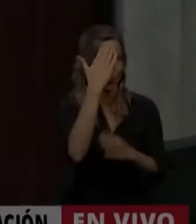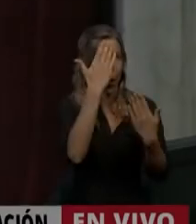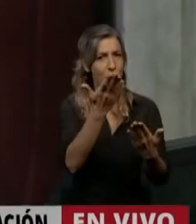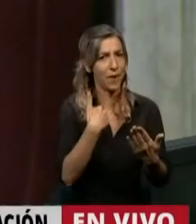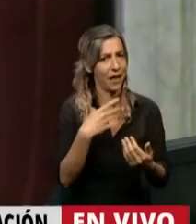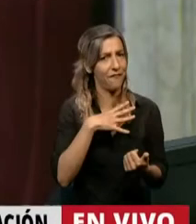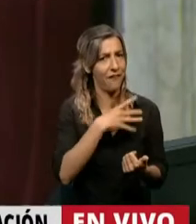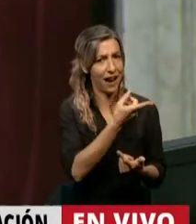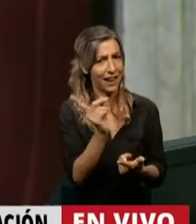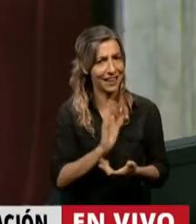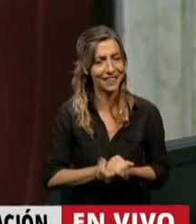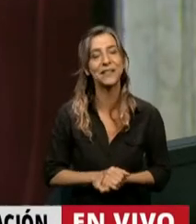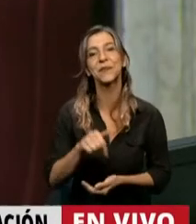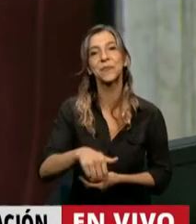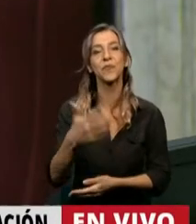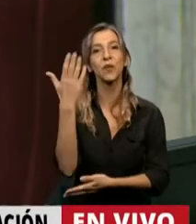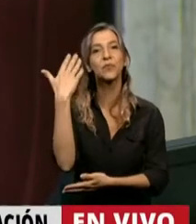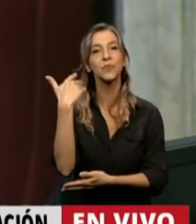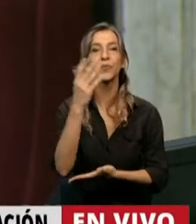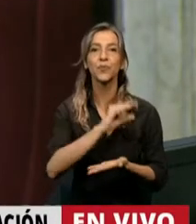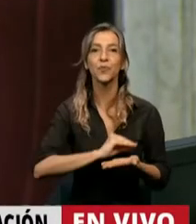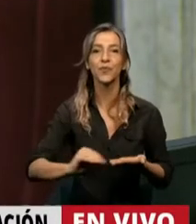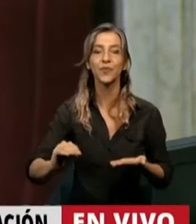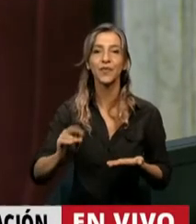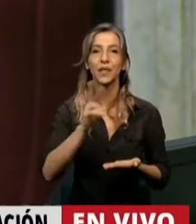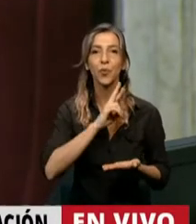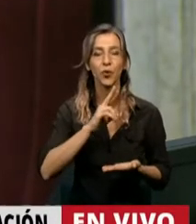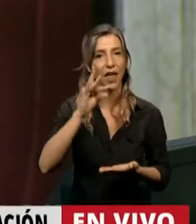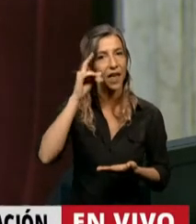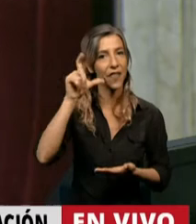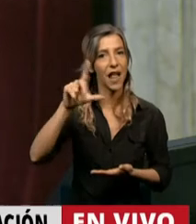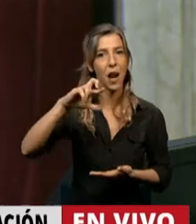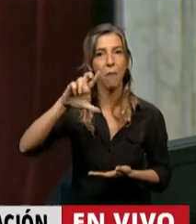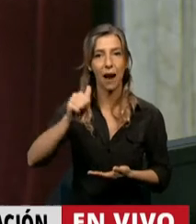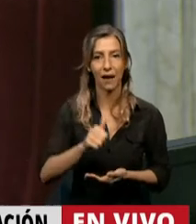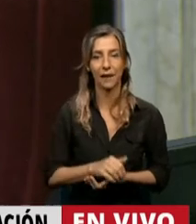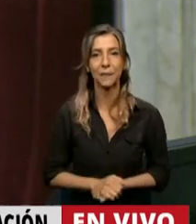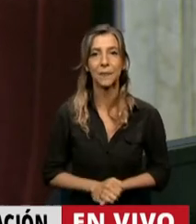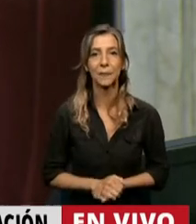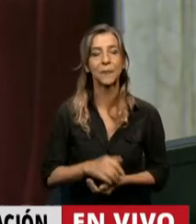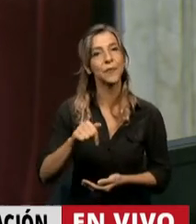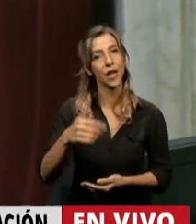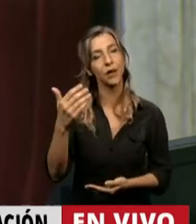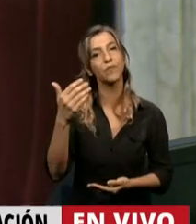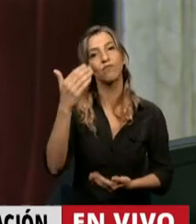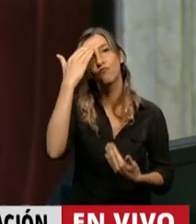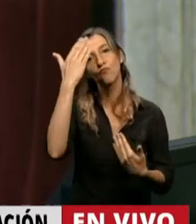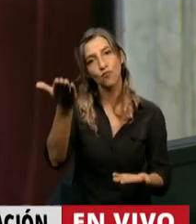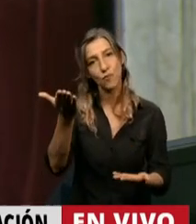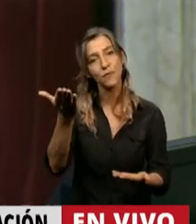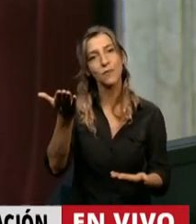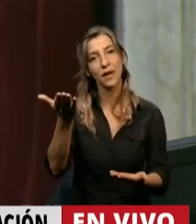Tiene la palabra la diputada Romina del Pla para realizar un homenaje